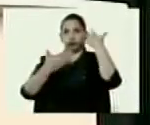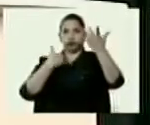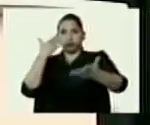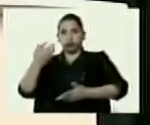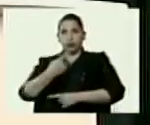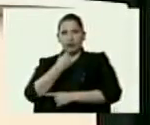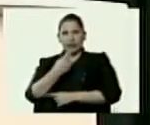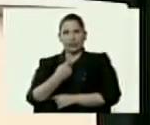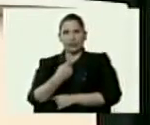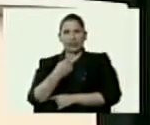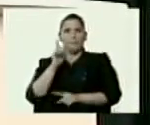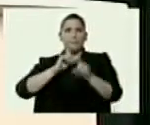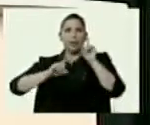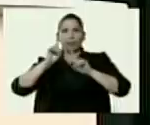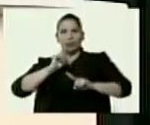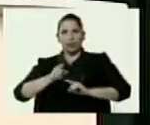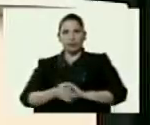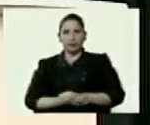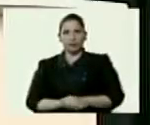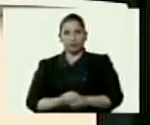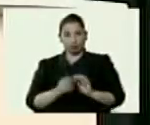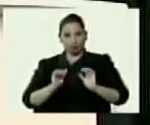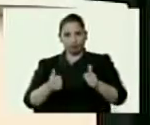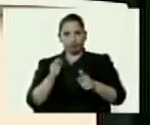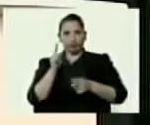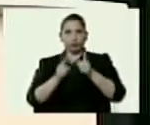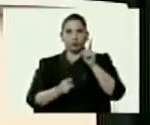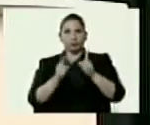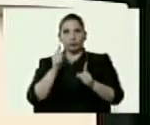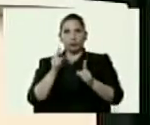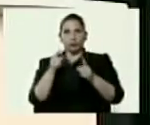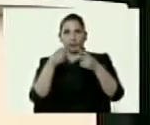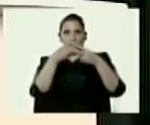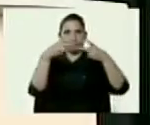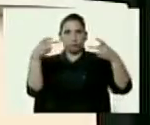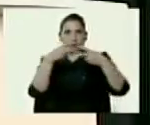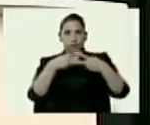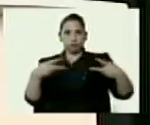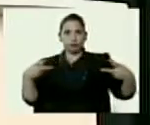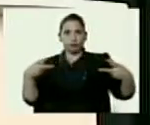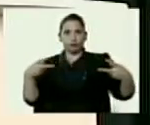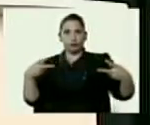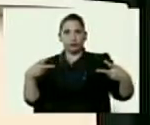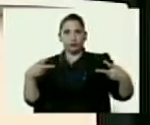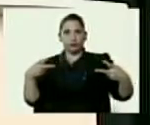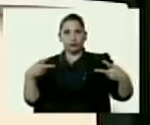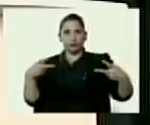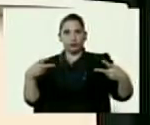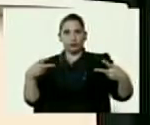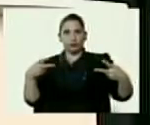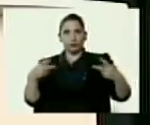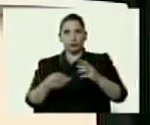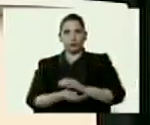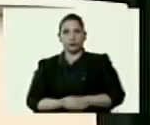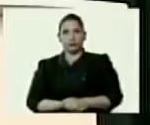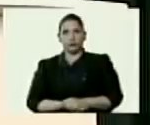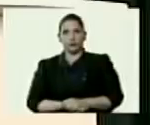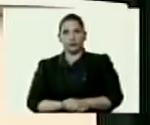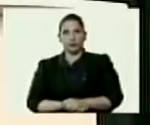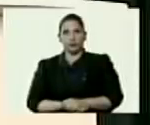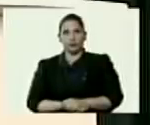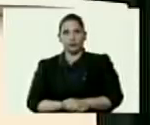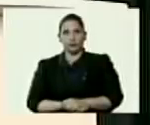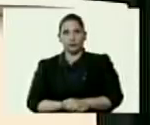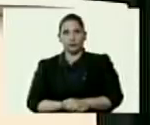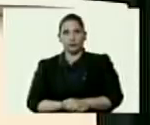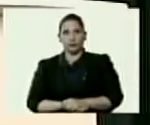Vamos a empezar con algunos de los subtítulos que están en este artículo. Ni nos ocupamos en gastar el